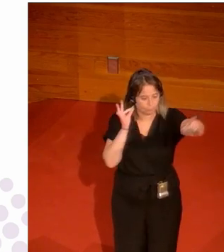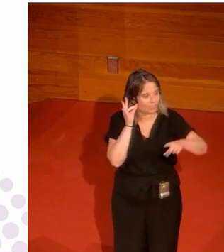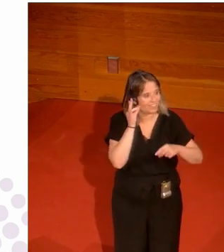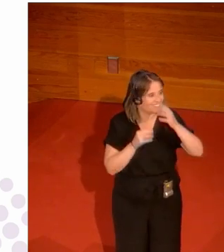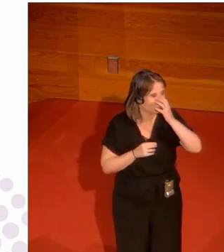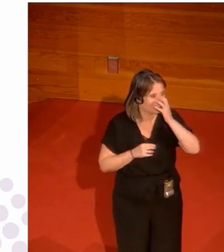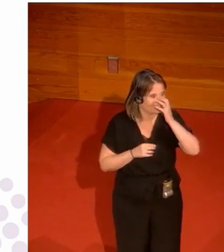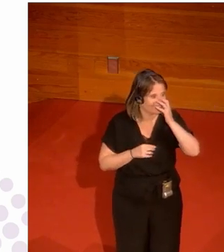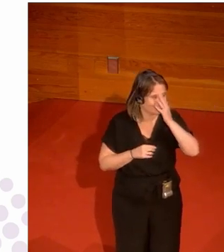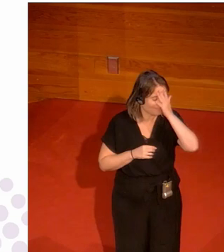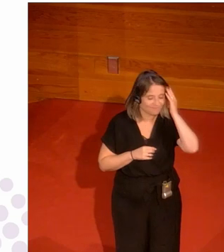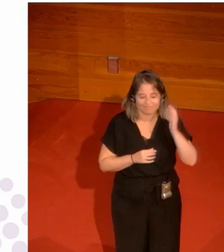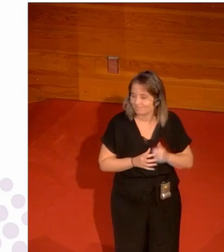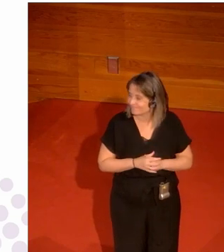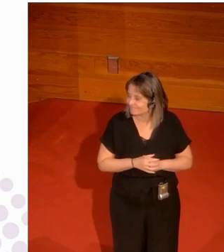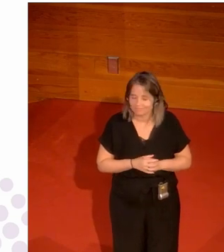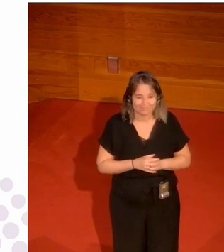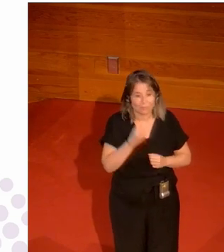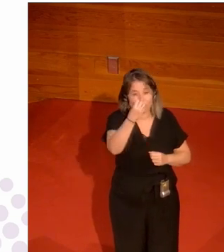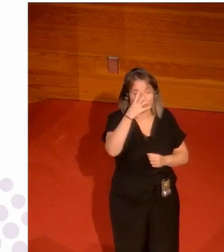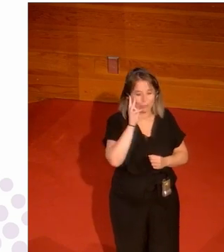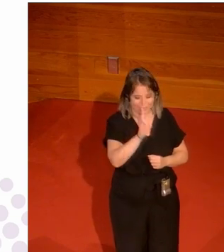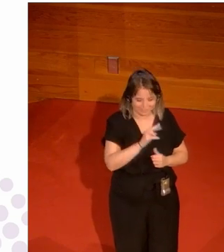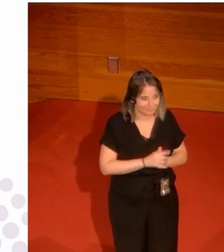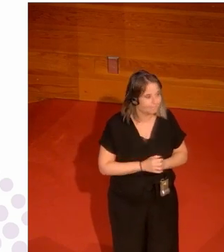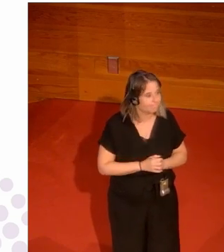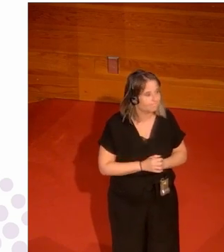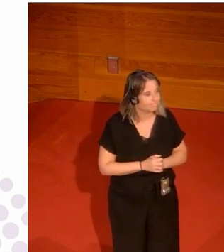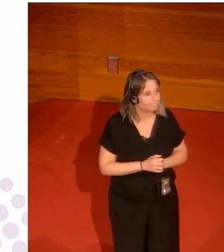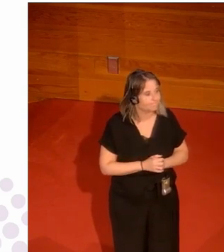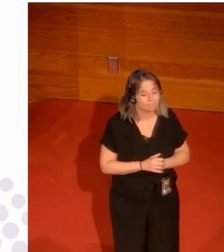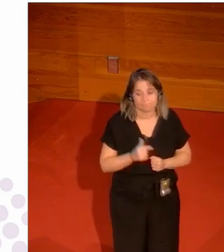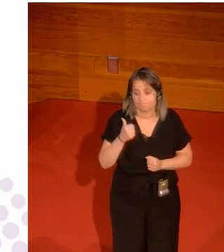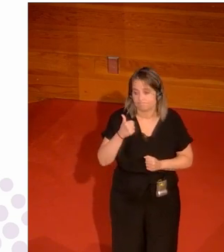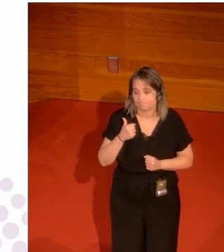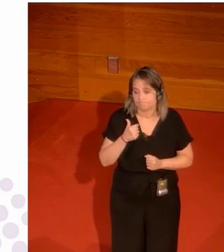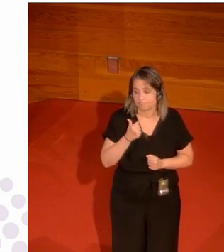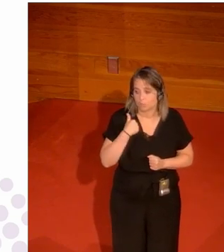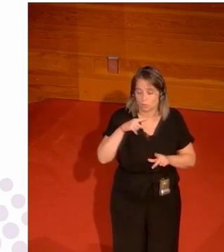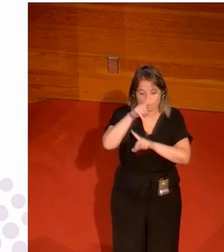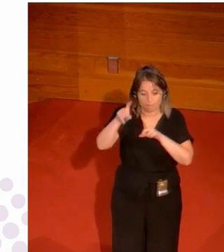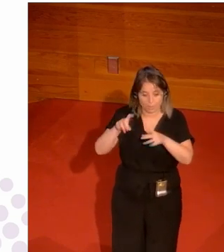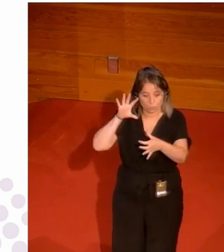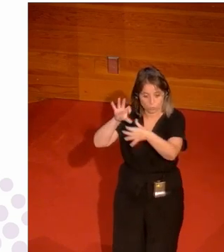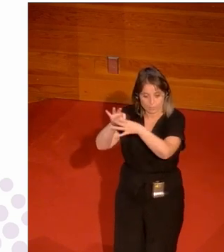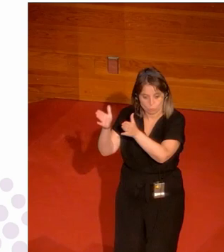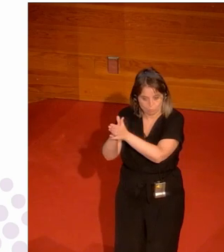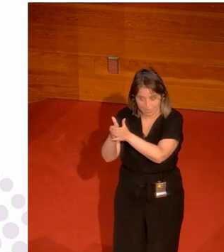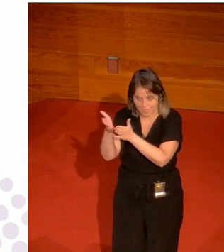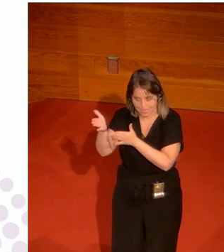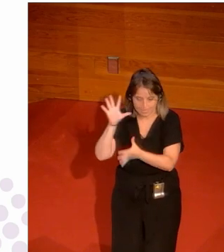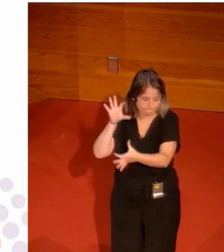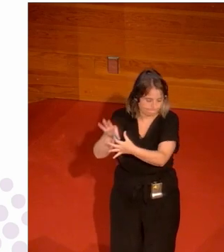aquí ah vale vale es que no veo nada con nosotros bueno lo mío era un poco referente a las preguntas que han hecho mis compañeras